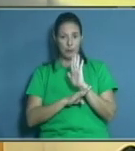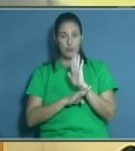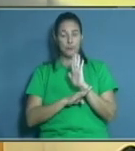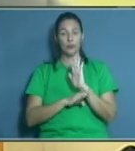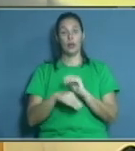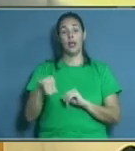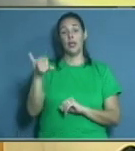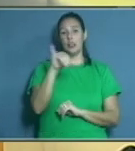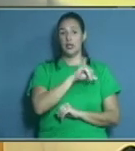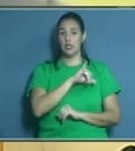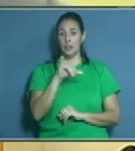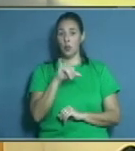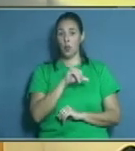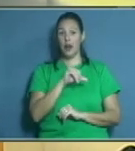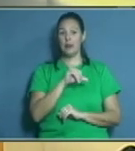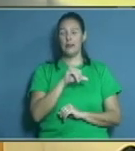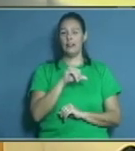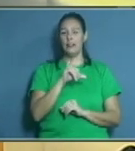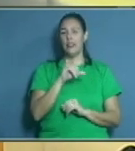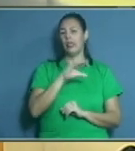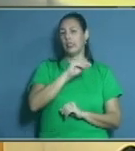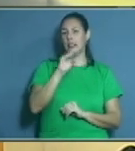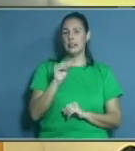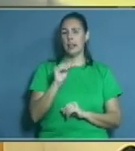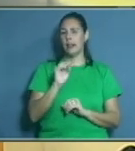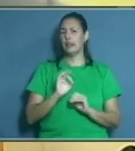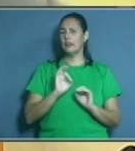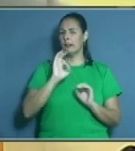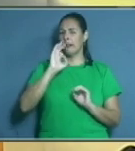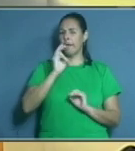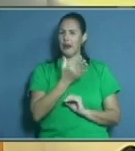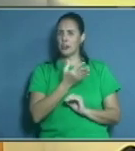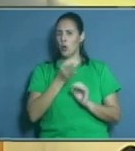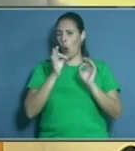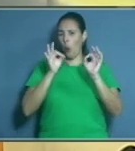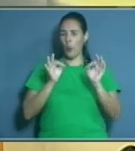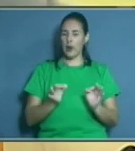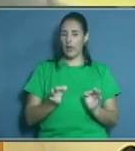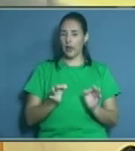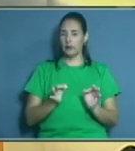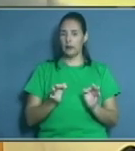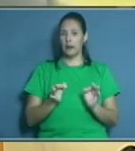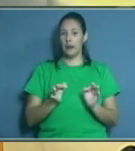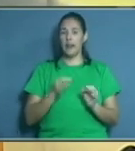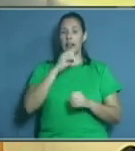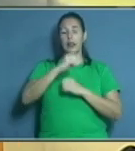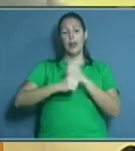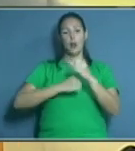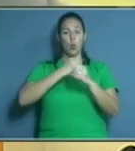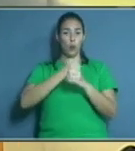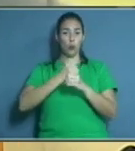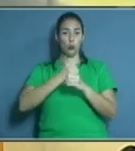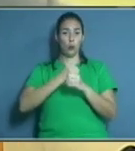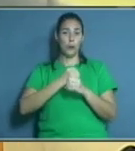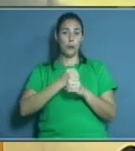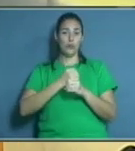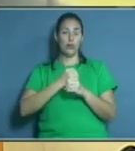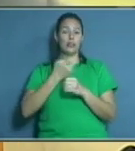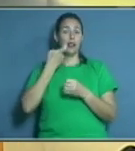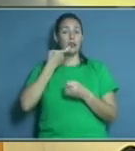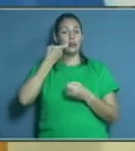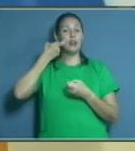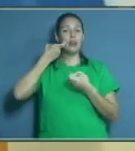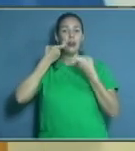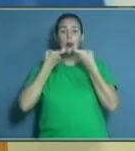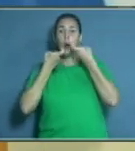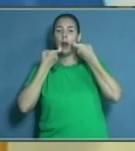que dice lo siguiente, bueno, es cierto, es falso, es un mito o una realidad que el uso de los popularmente